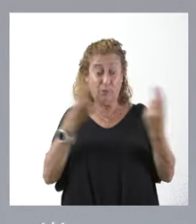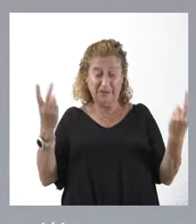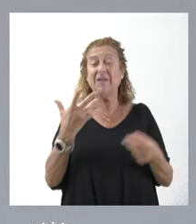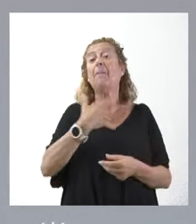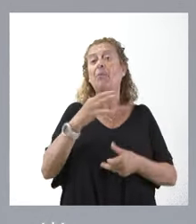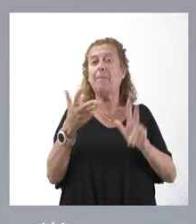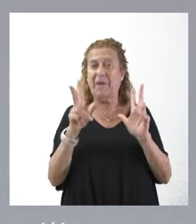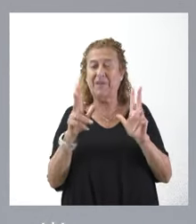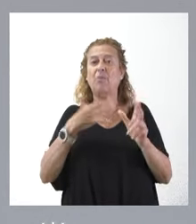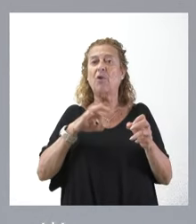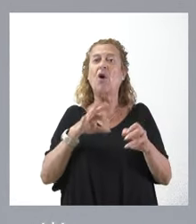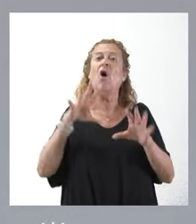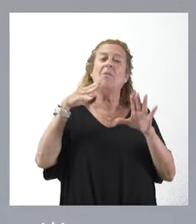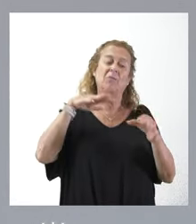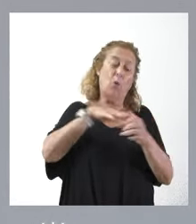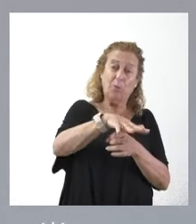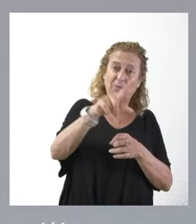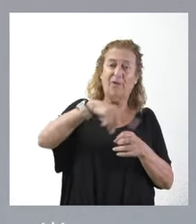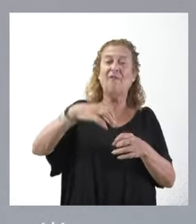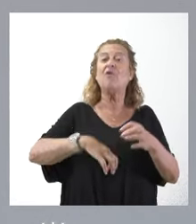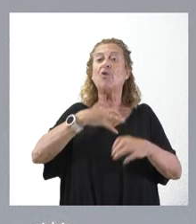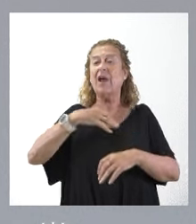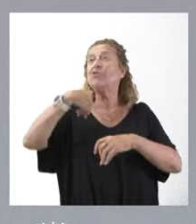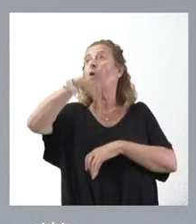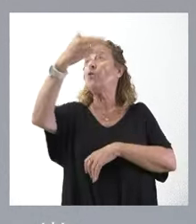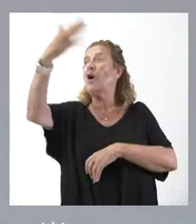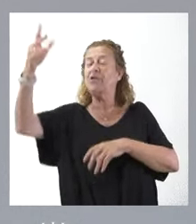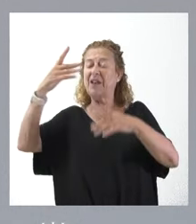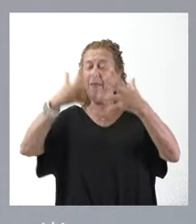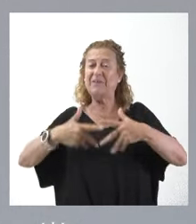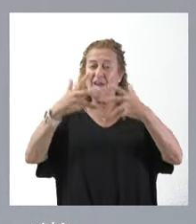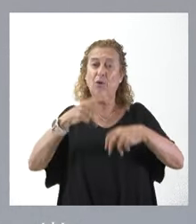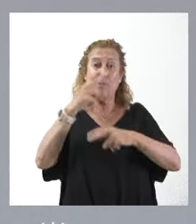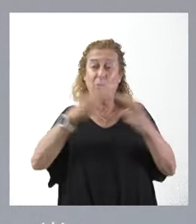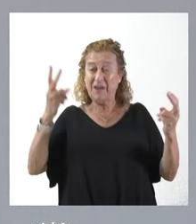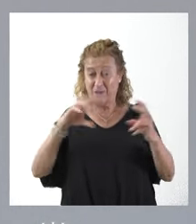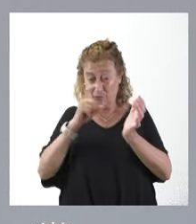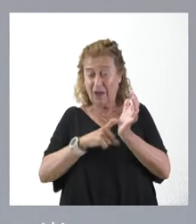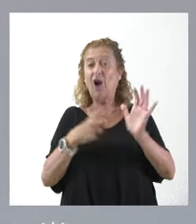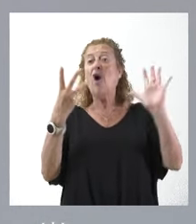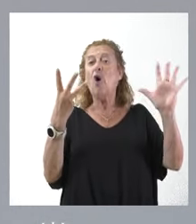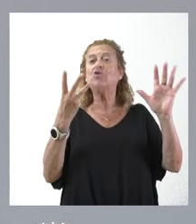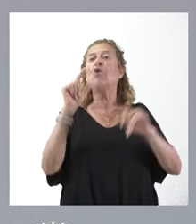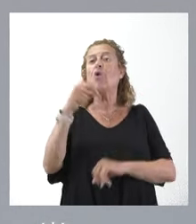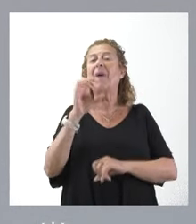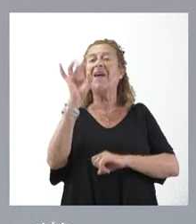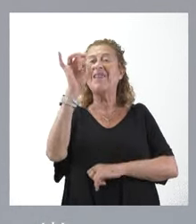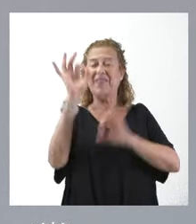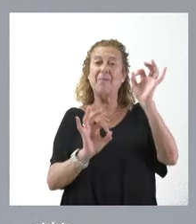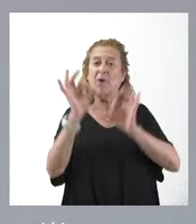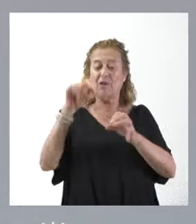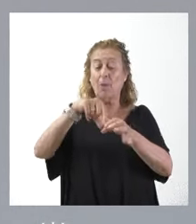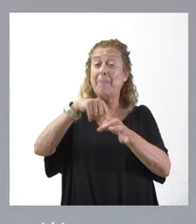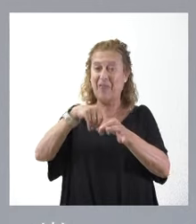que puedan ocuparlos los funcionarios procedentes de otras administraciones públicas, es un total de un 8,15 por ciento de las